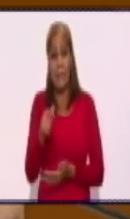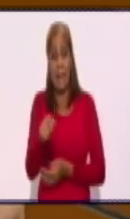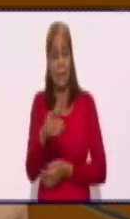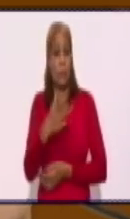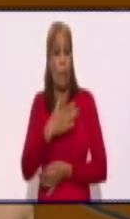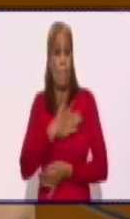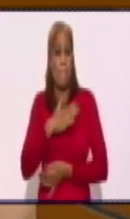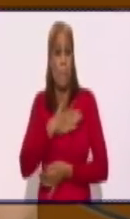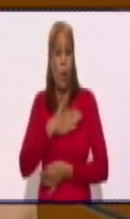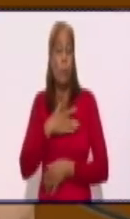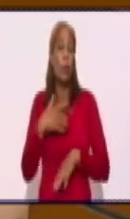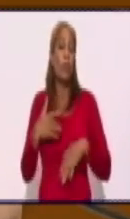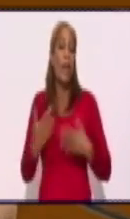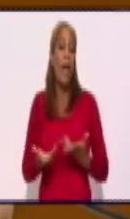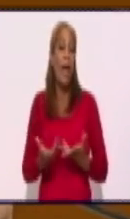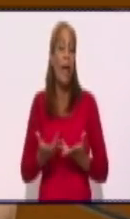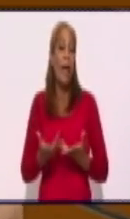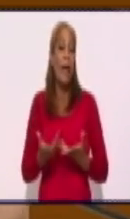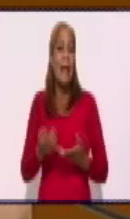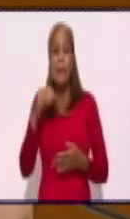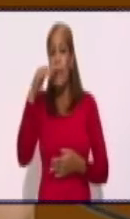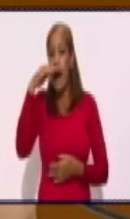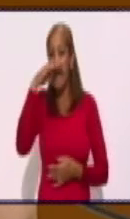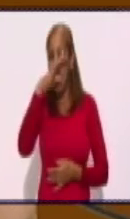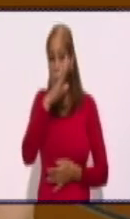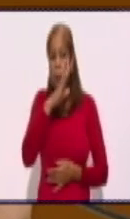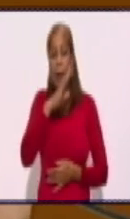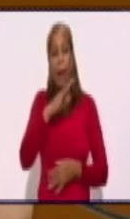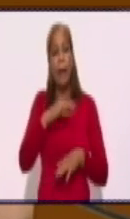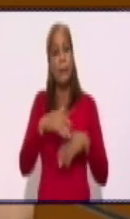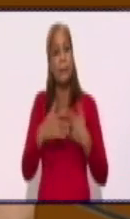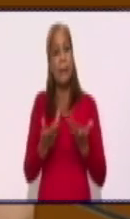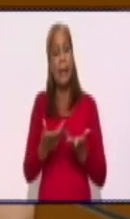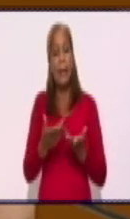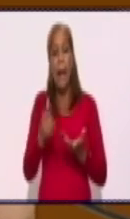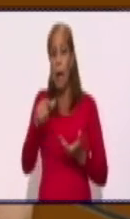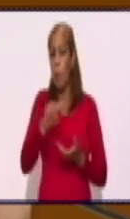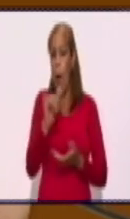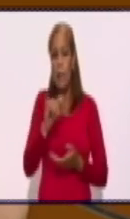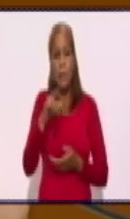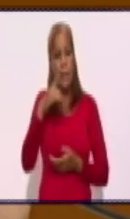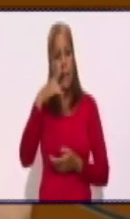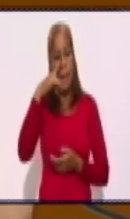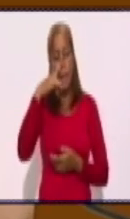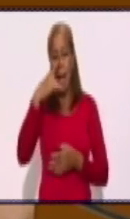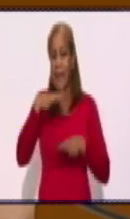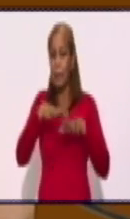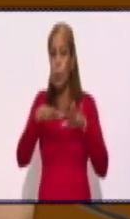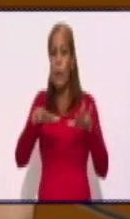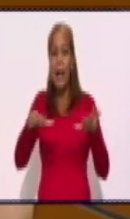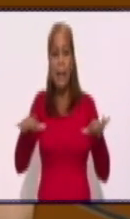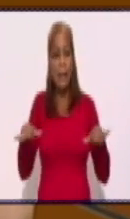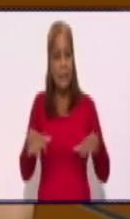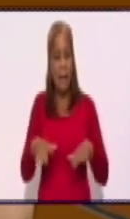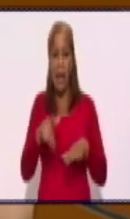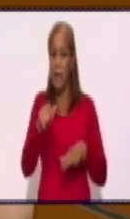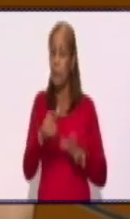la modernidad, de todo lo que se ha agredido la naturaleza también. Esto es parte de esa agresión.